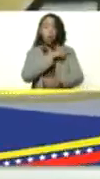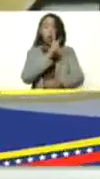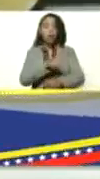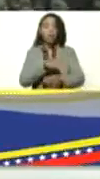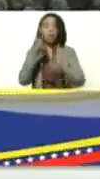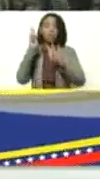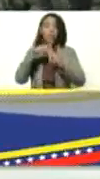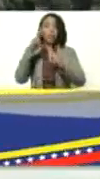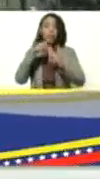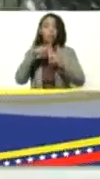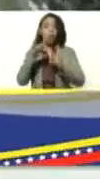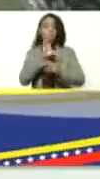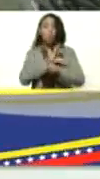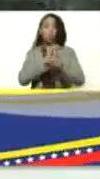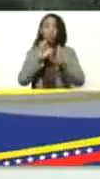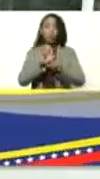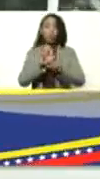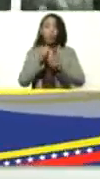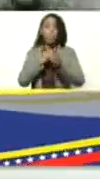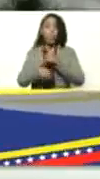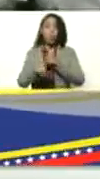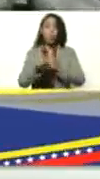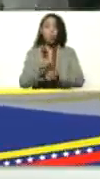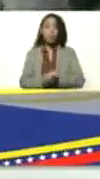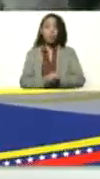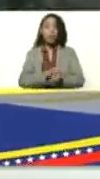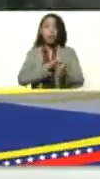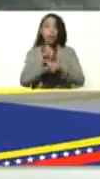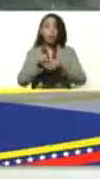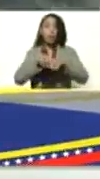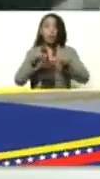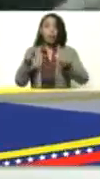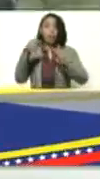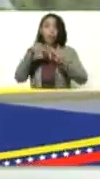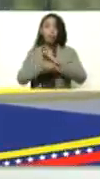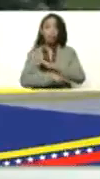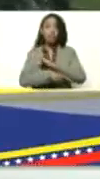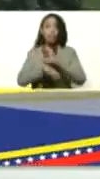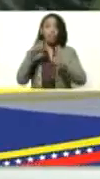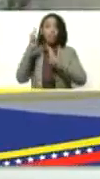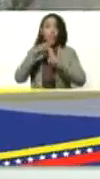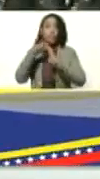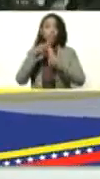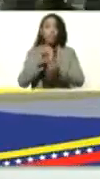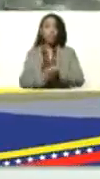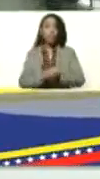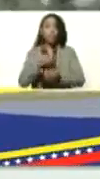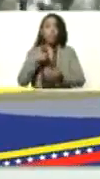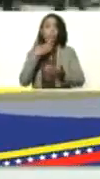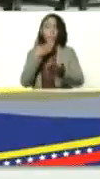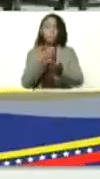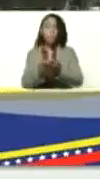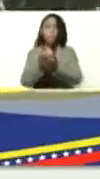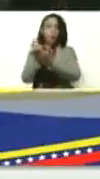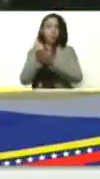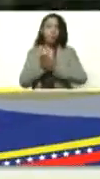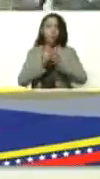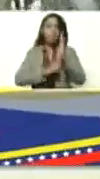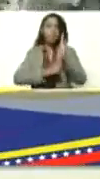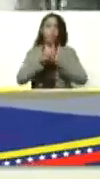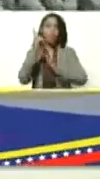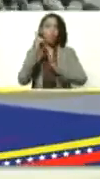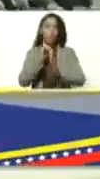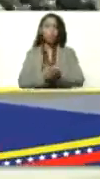táchirense de allá de la tierra profunda del Táchira yo les pido que me ayuden en el desarrollo